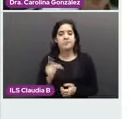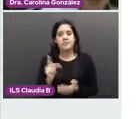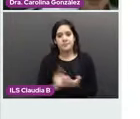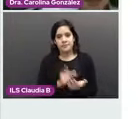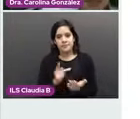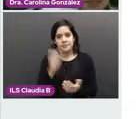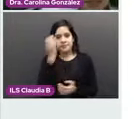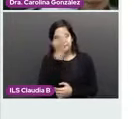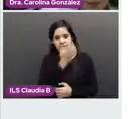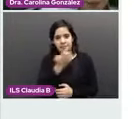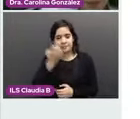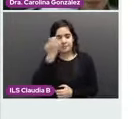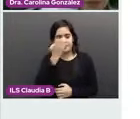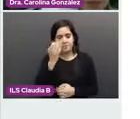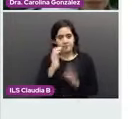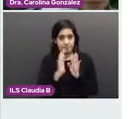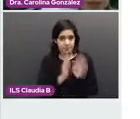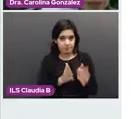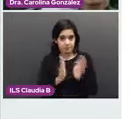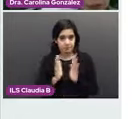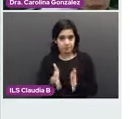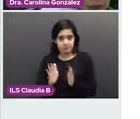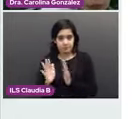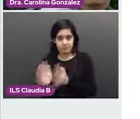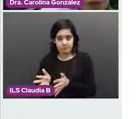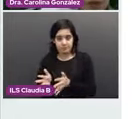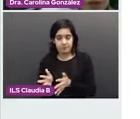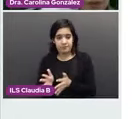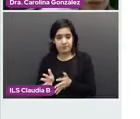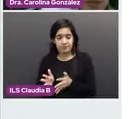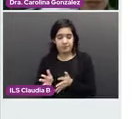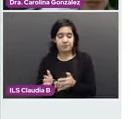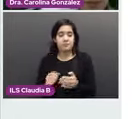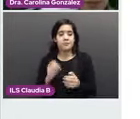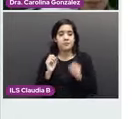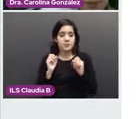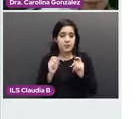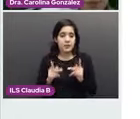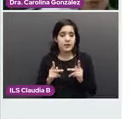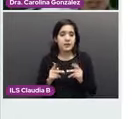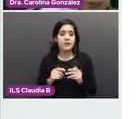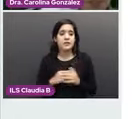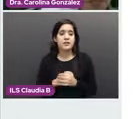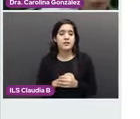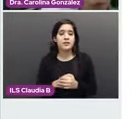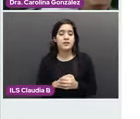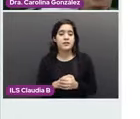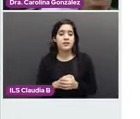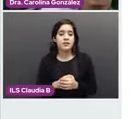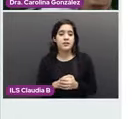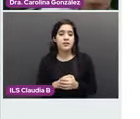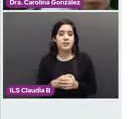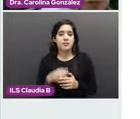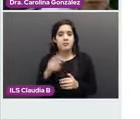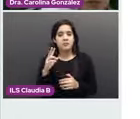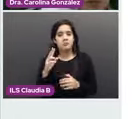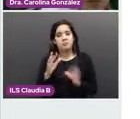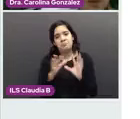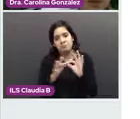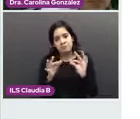y se observa un cérvix eutrópico